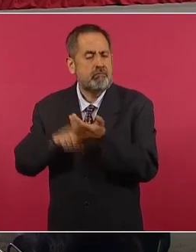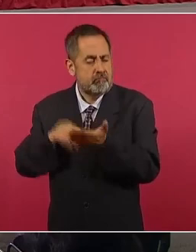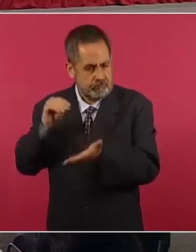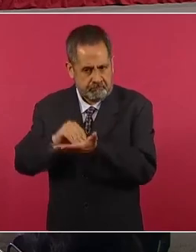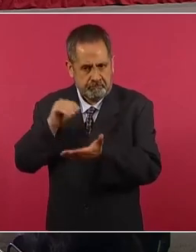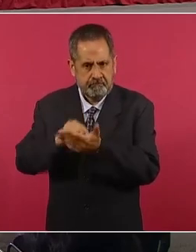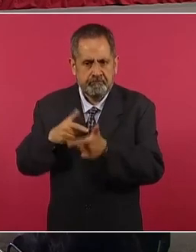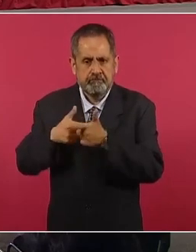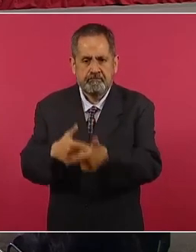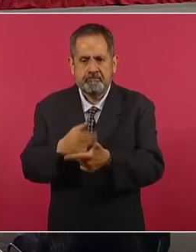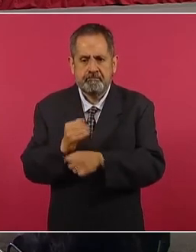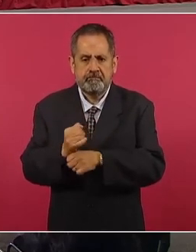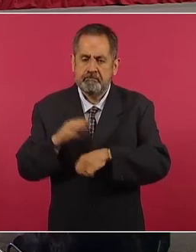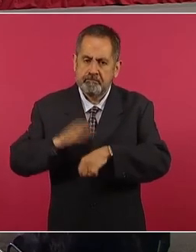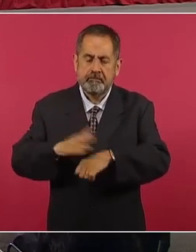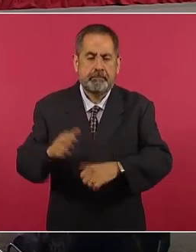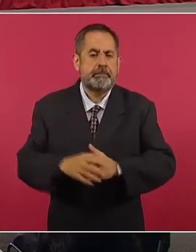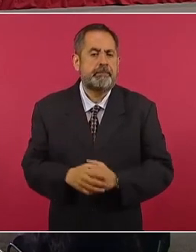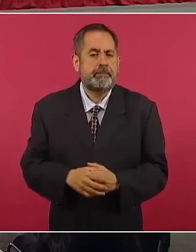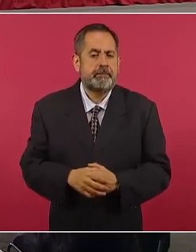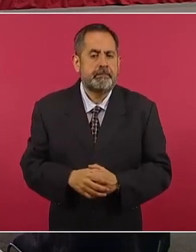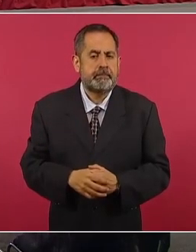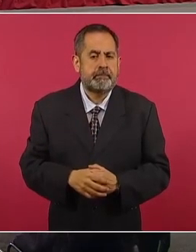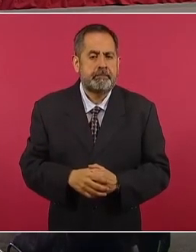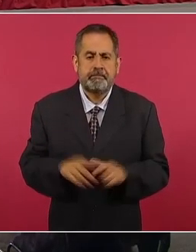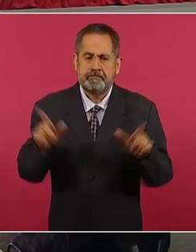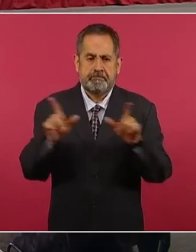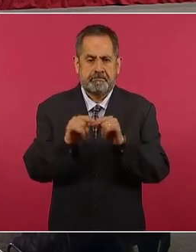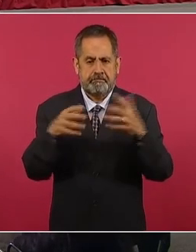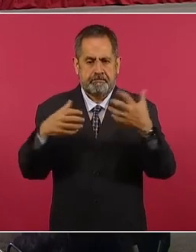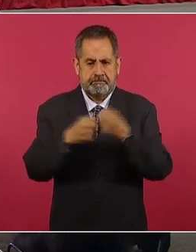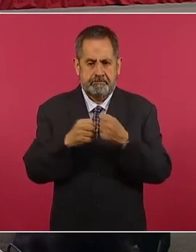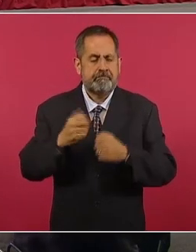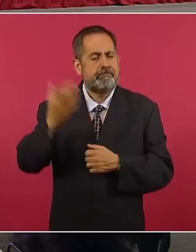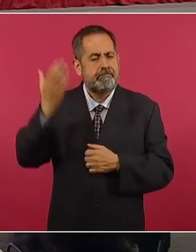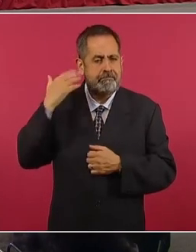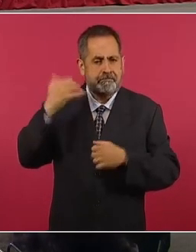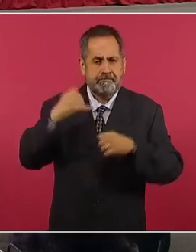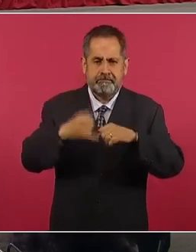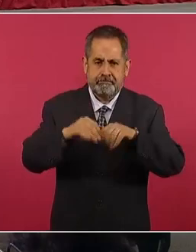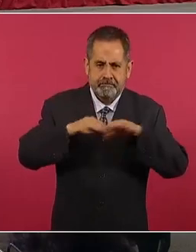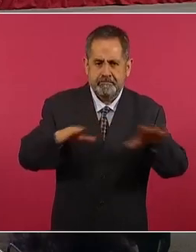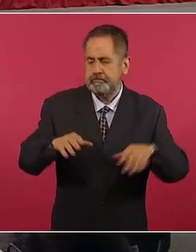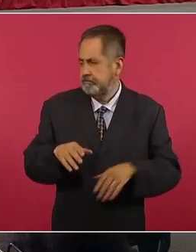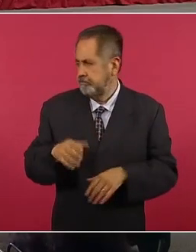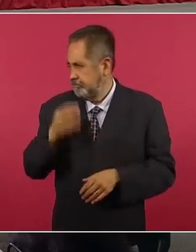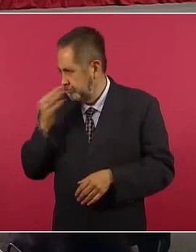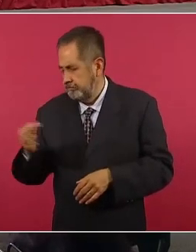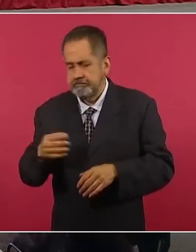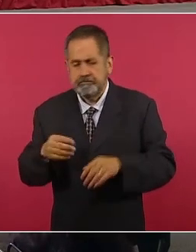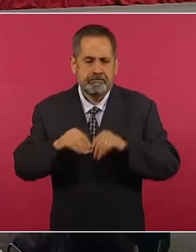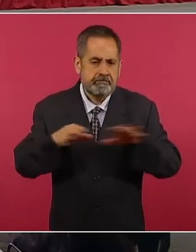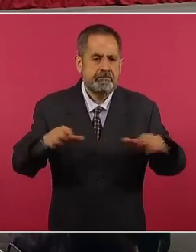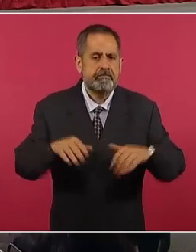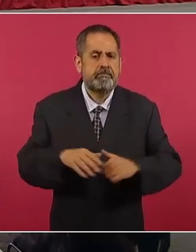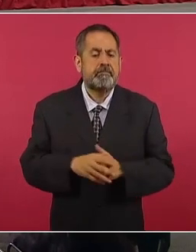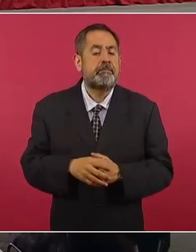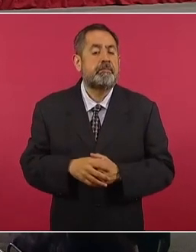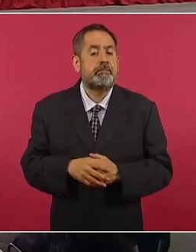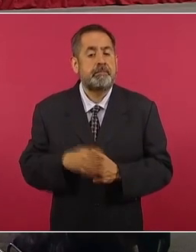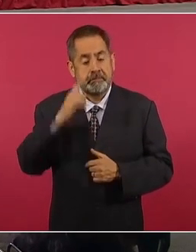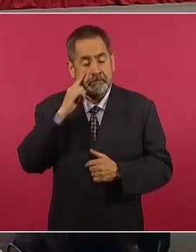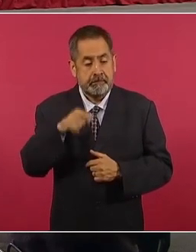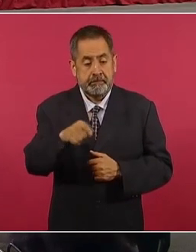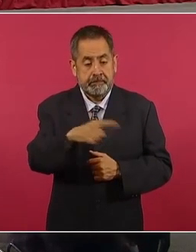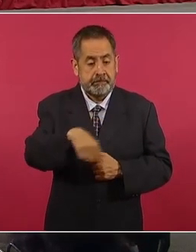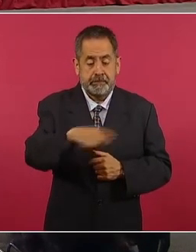investigación. Cierro rápido con las conclusiones que ya le habíamos hecho públicas, señor presidente. El hecho de que la desaparición de